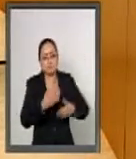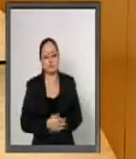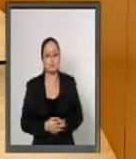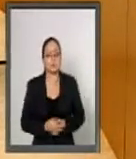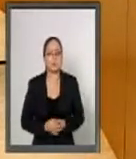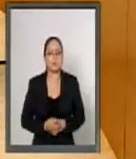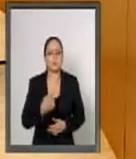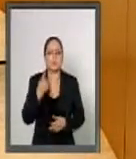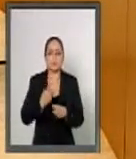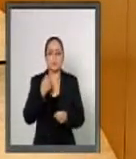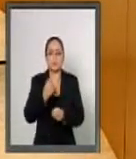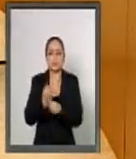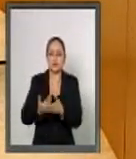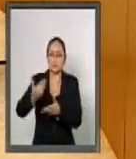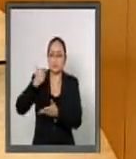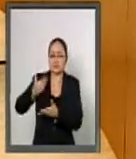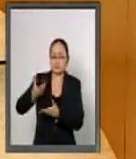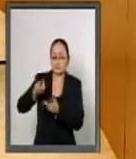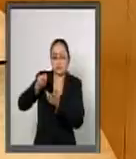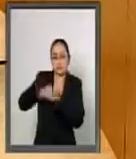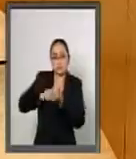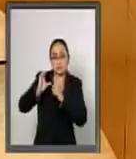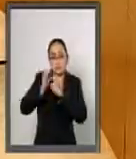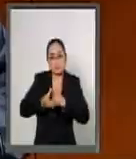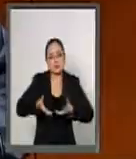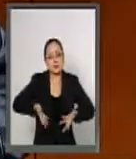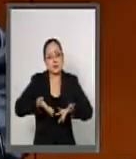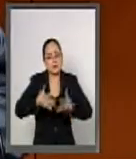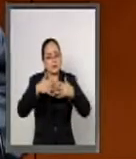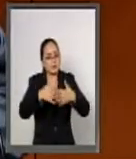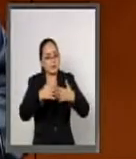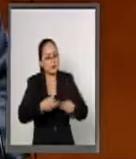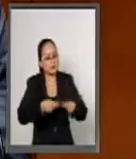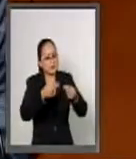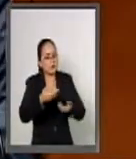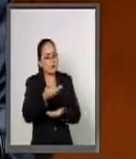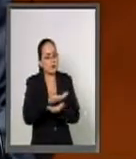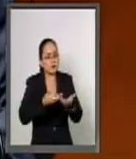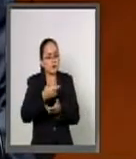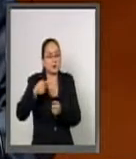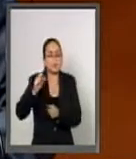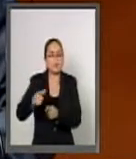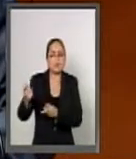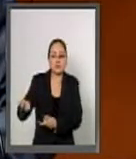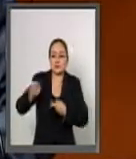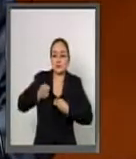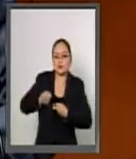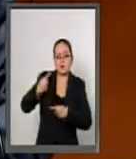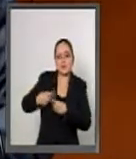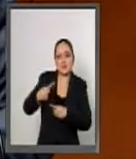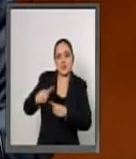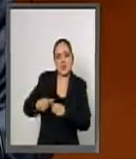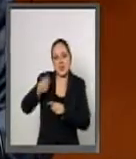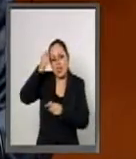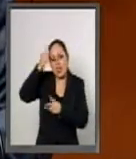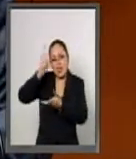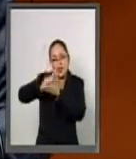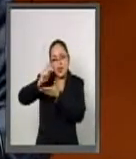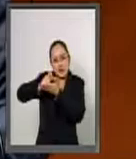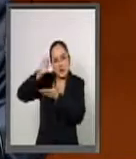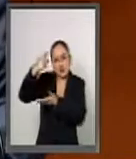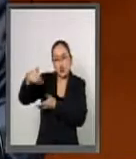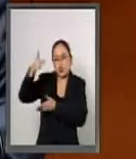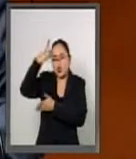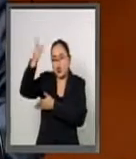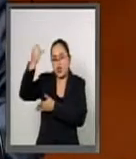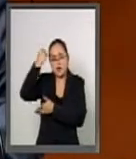pasado, en la Comisión de Comercio y Fomento Industrial, de mano del Instituto de la Propiedad Industrial, hemos venido